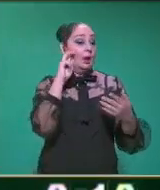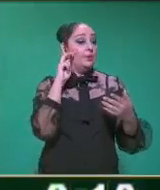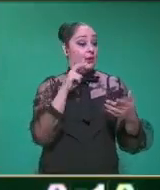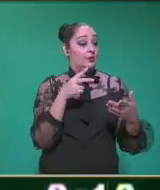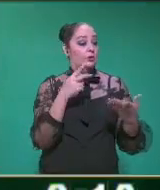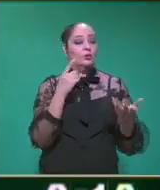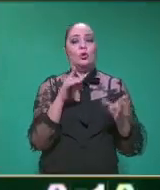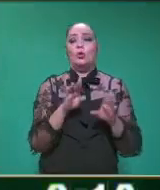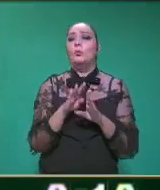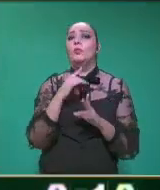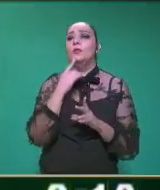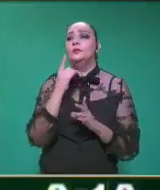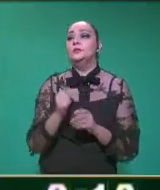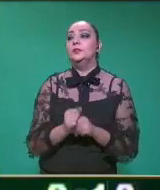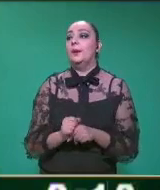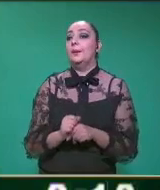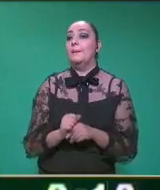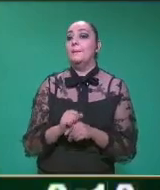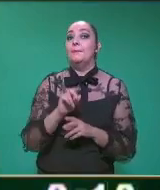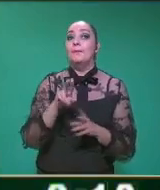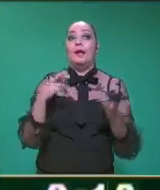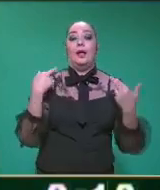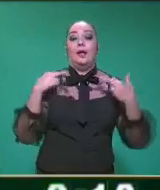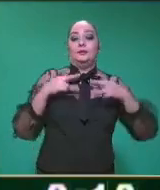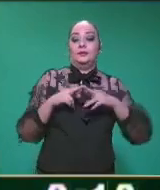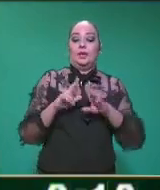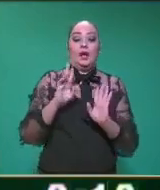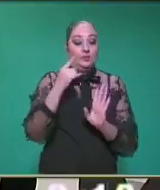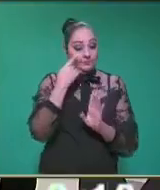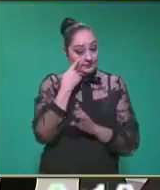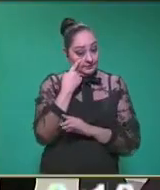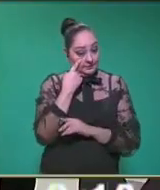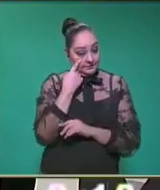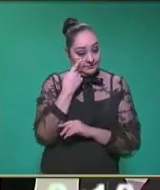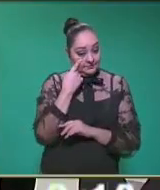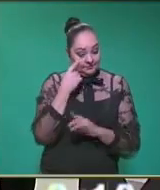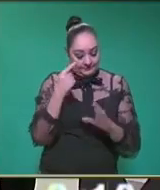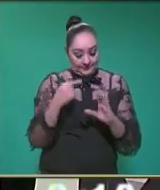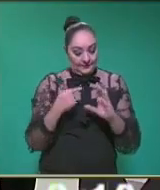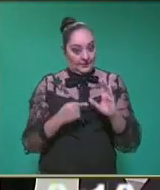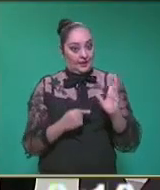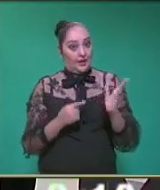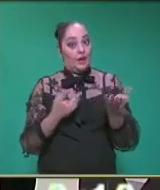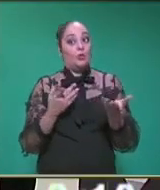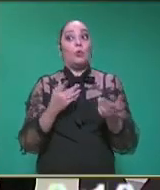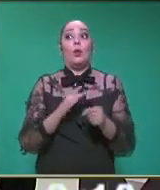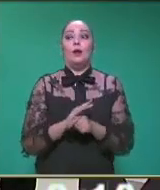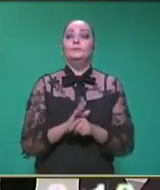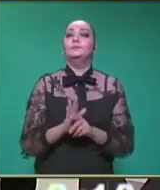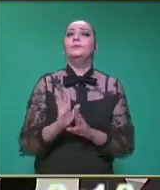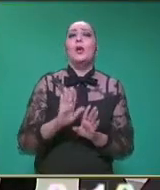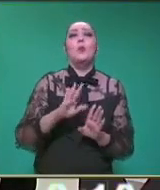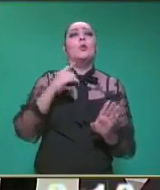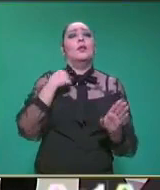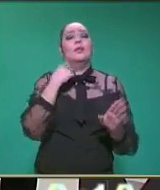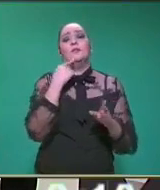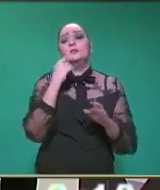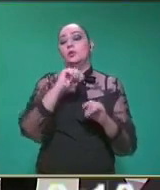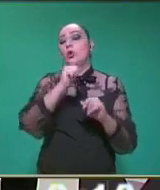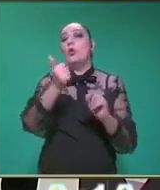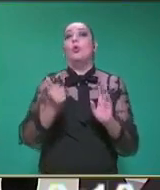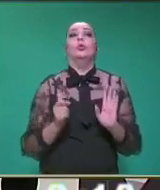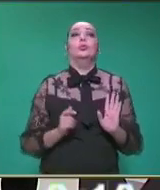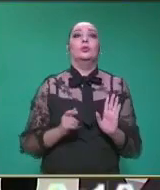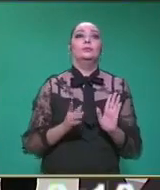¿Y cómo se dice maestra? Bueno, póngame primero los... ¿Qué más? Bueno, acá le voy a poner el que sigue.